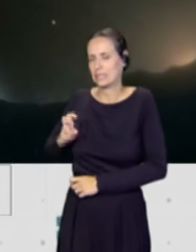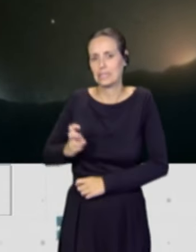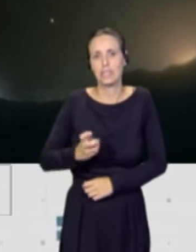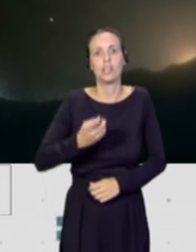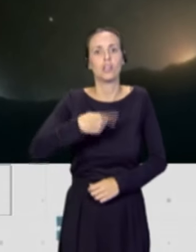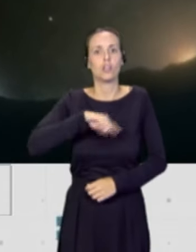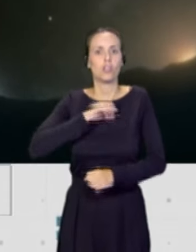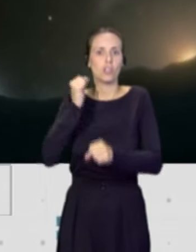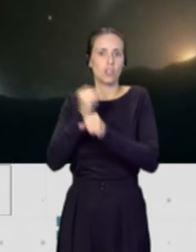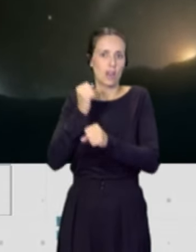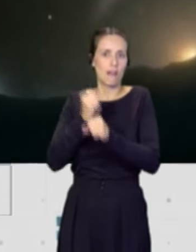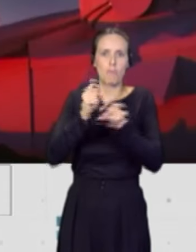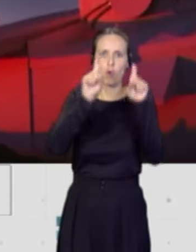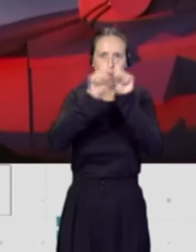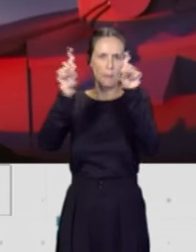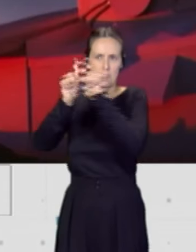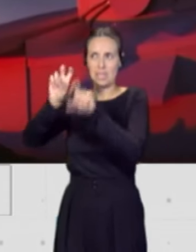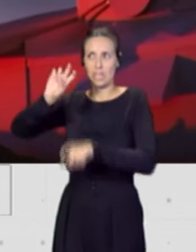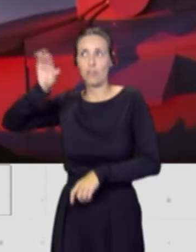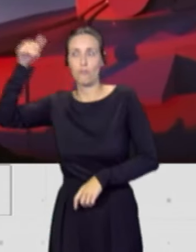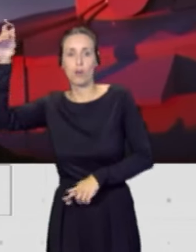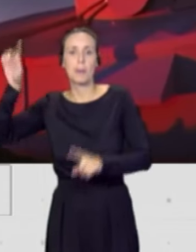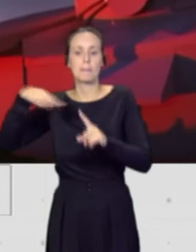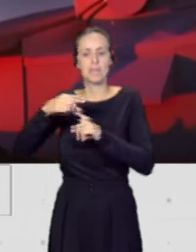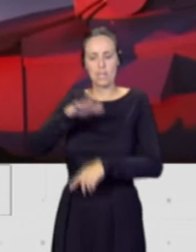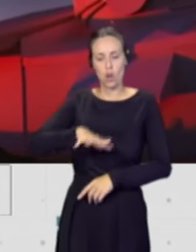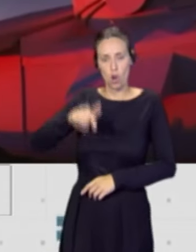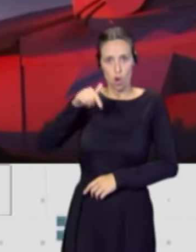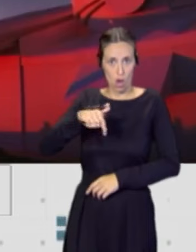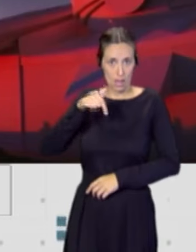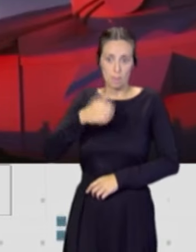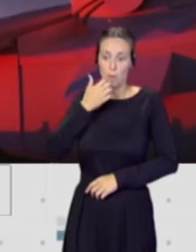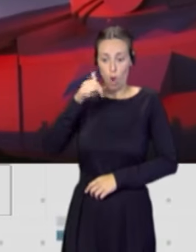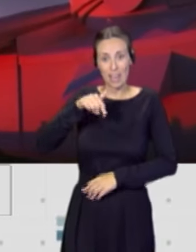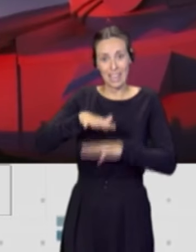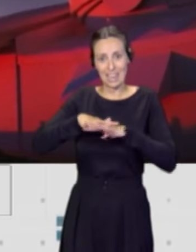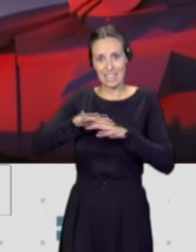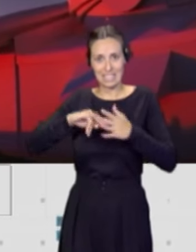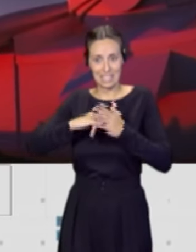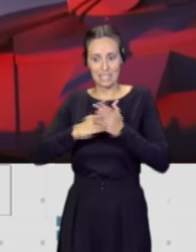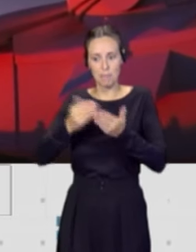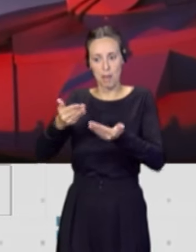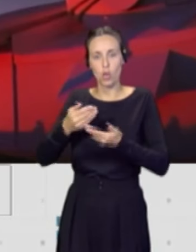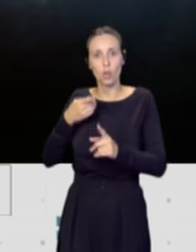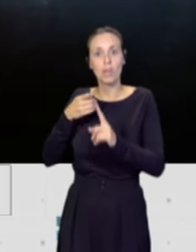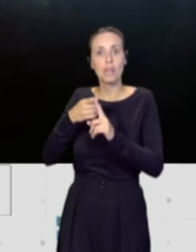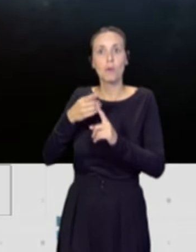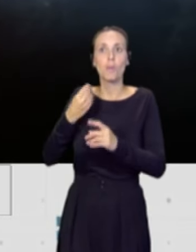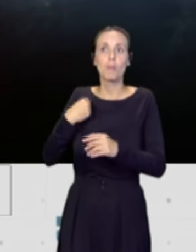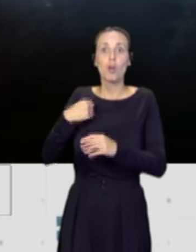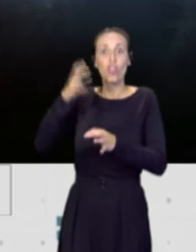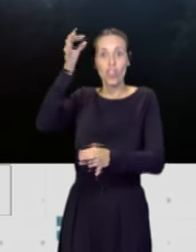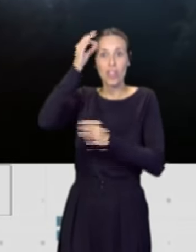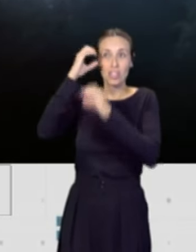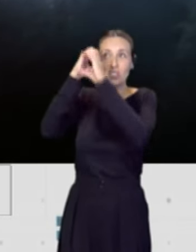Hewlett Packard Enterprise y compañías locales como Redes System, que nos están ayudando a desarrollar ese tratamiento de